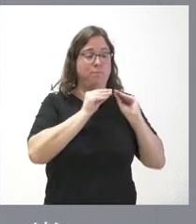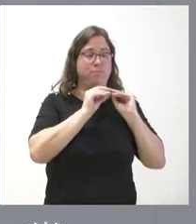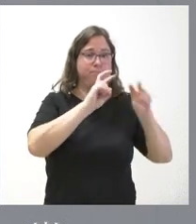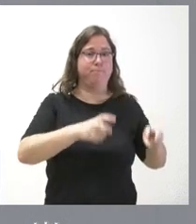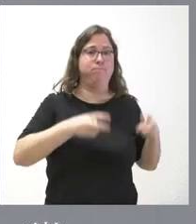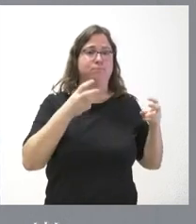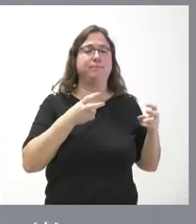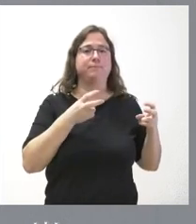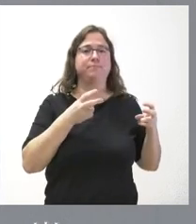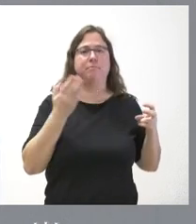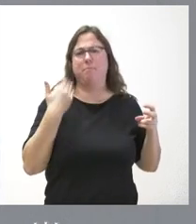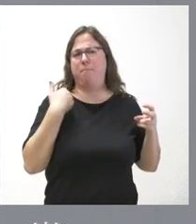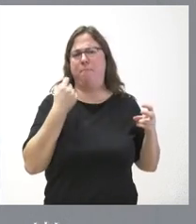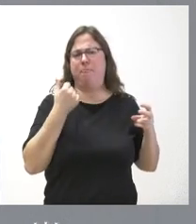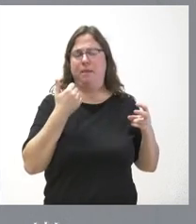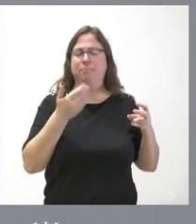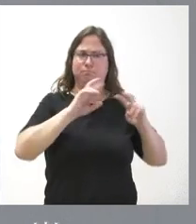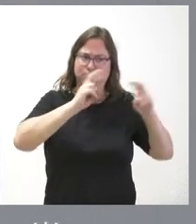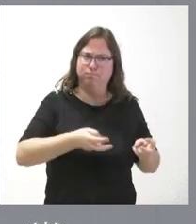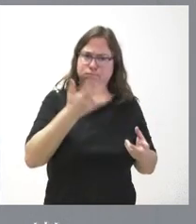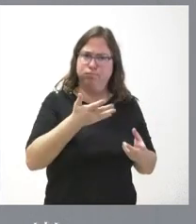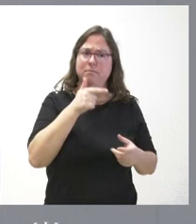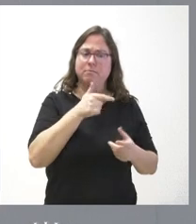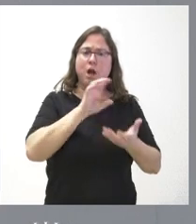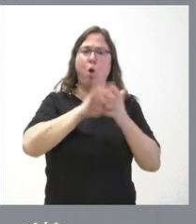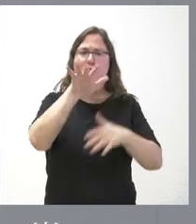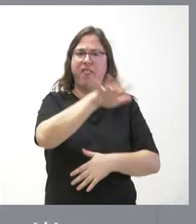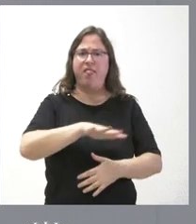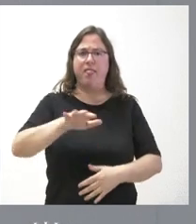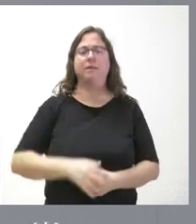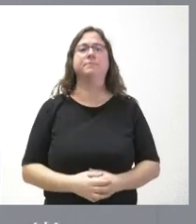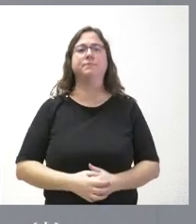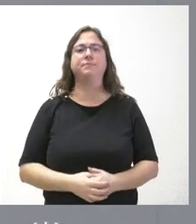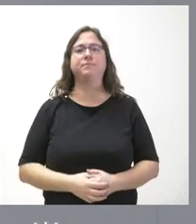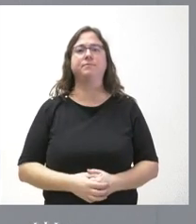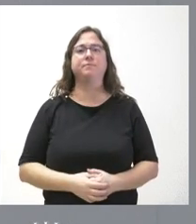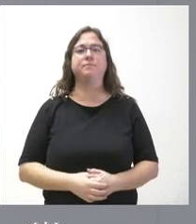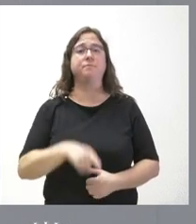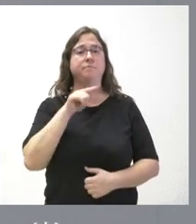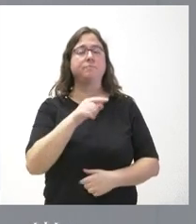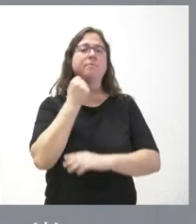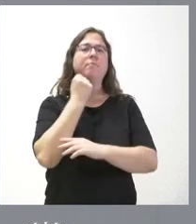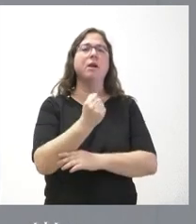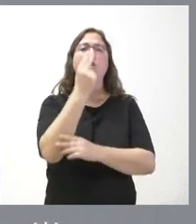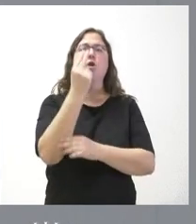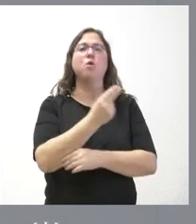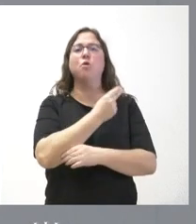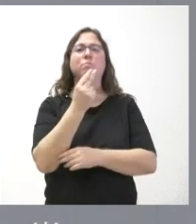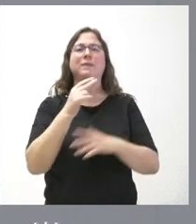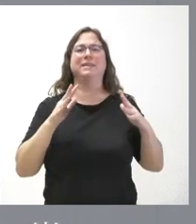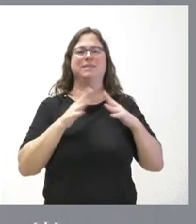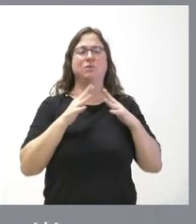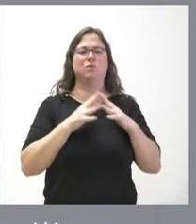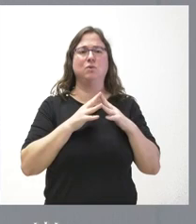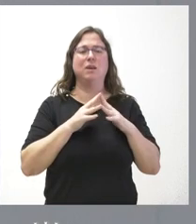muy relevante en nuestra comunidad autónoma. Con esto se refuerza el compromiso con las infraestructuras de las